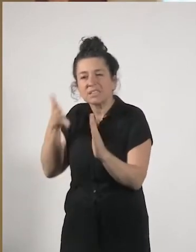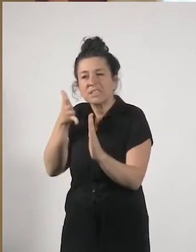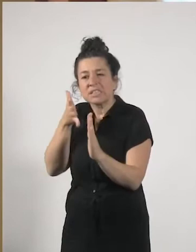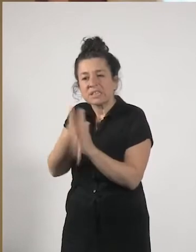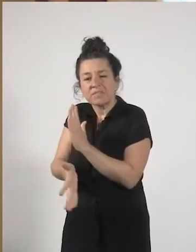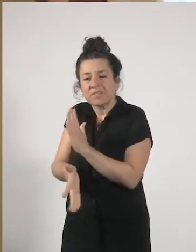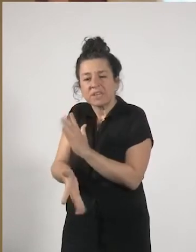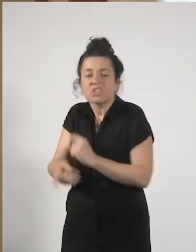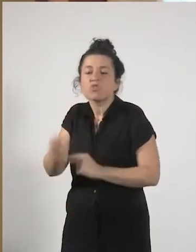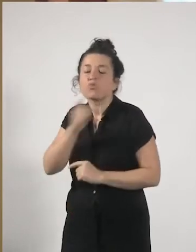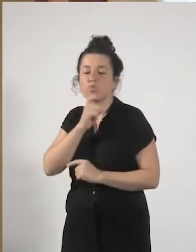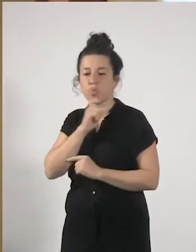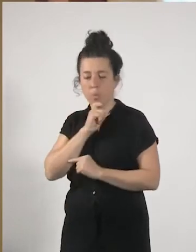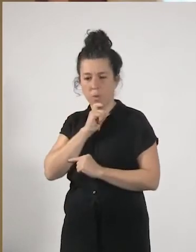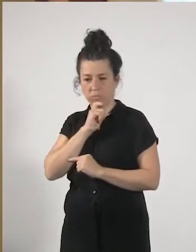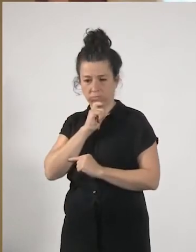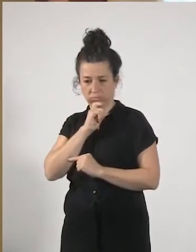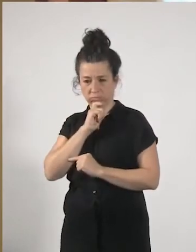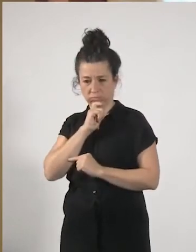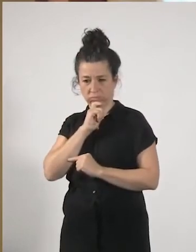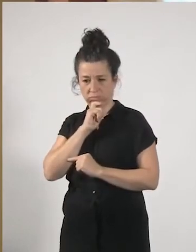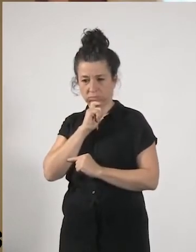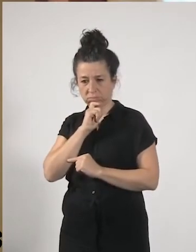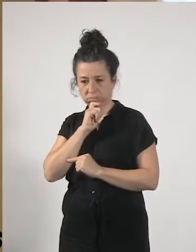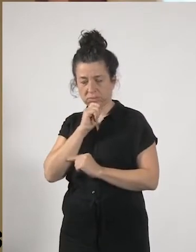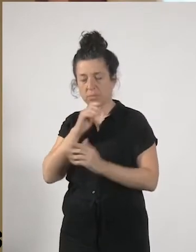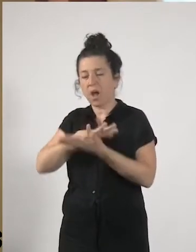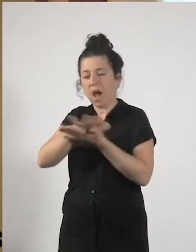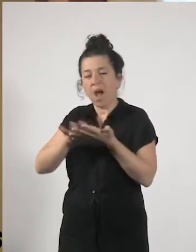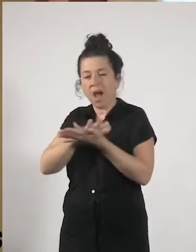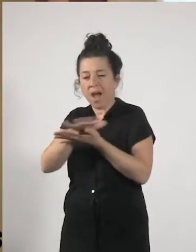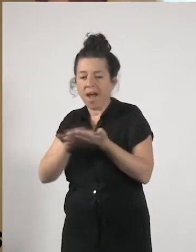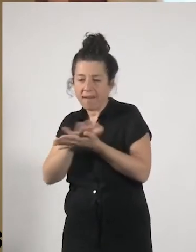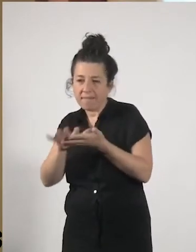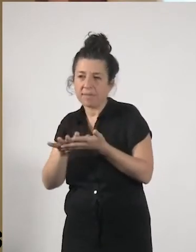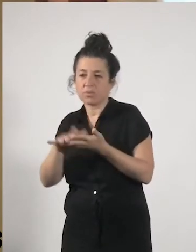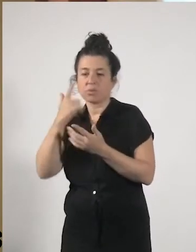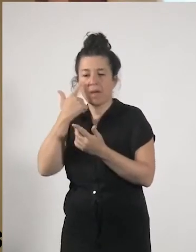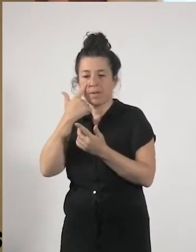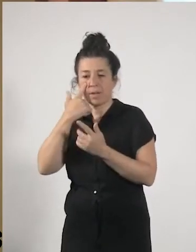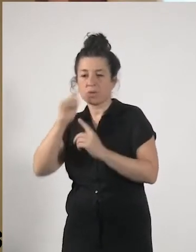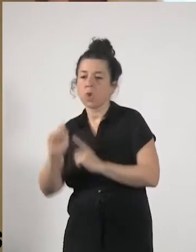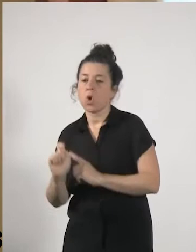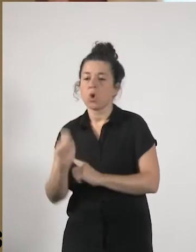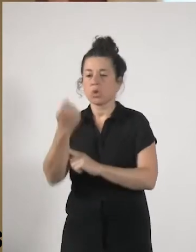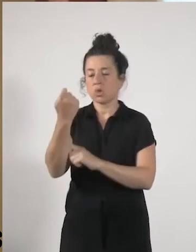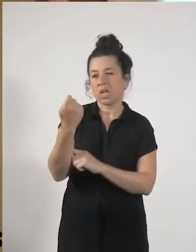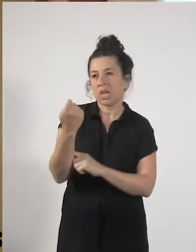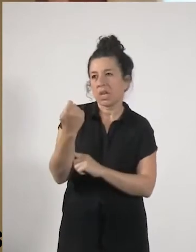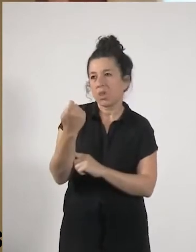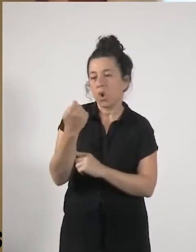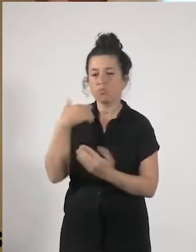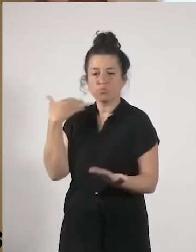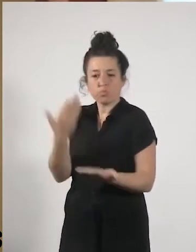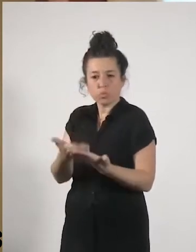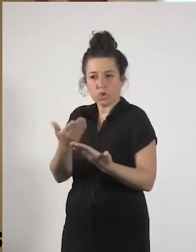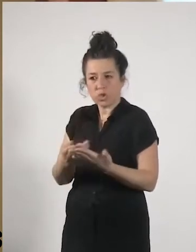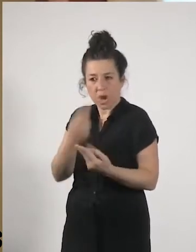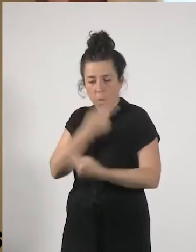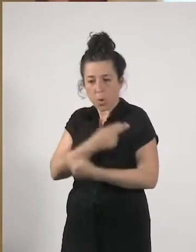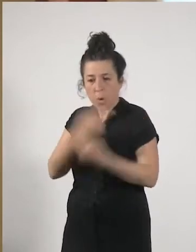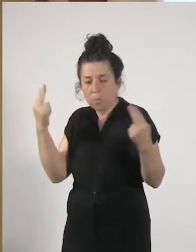de que hemos conseguido mostrar los trabajos que son socialmente